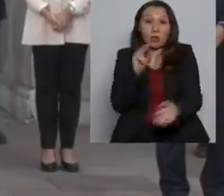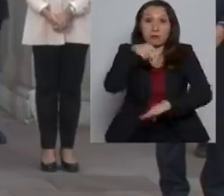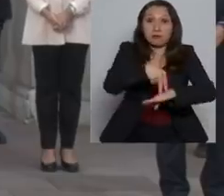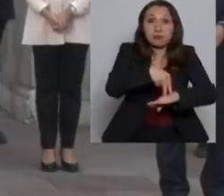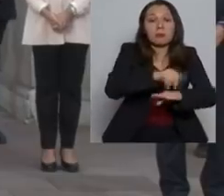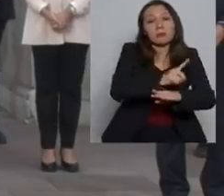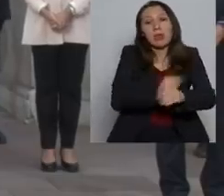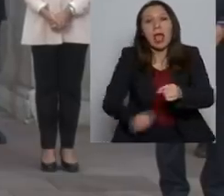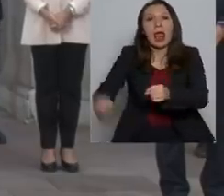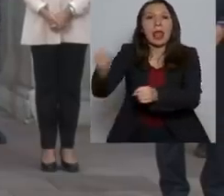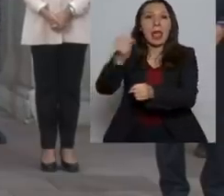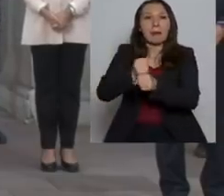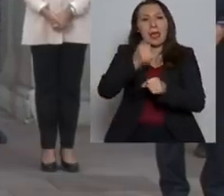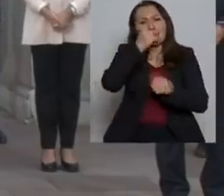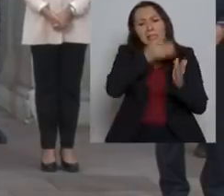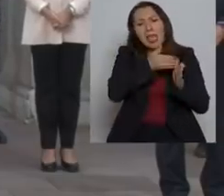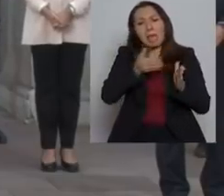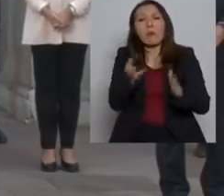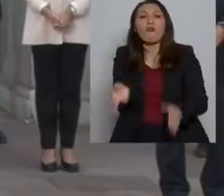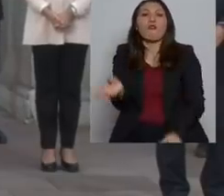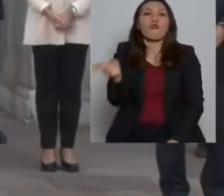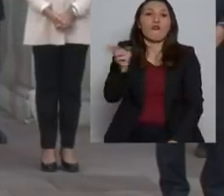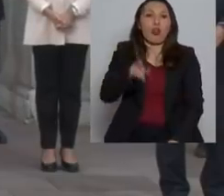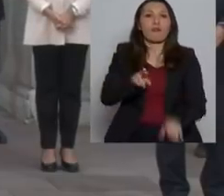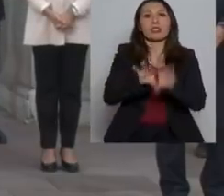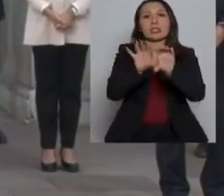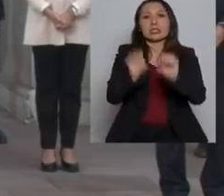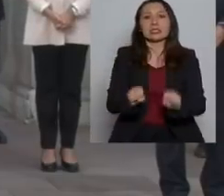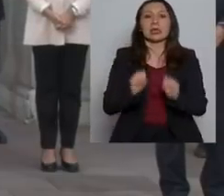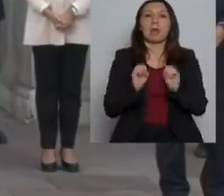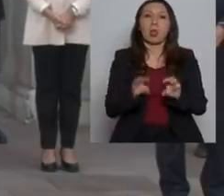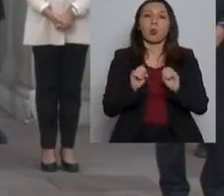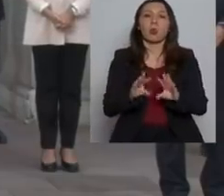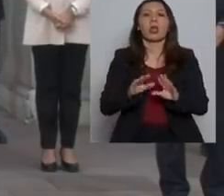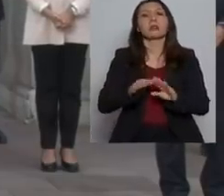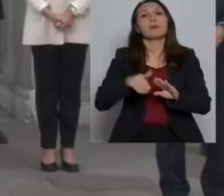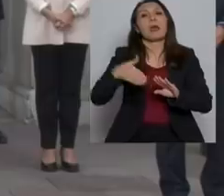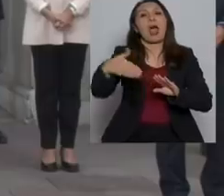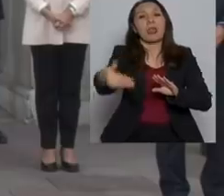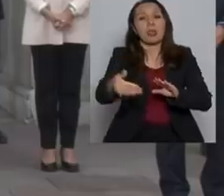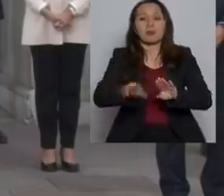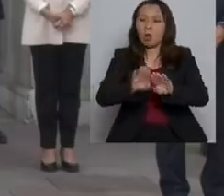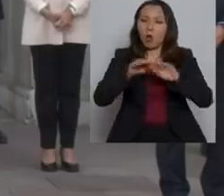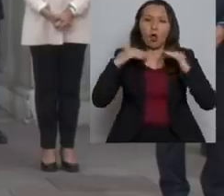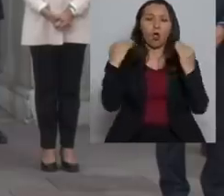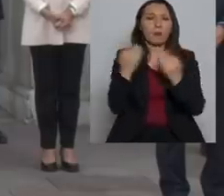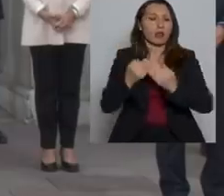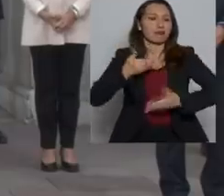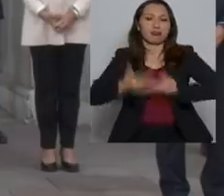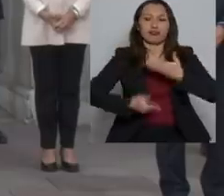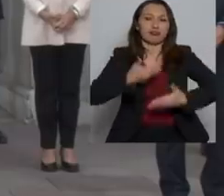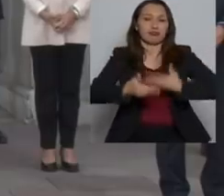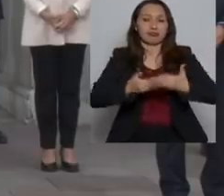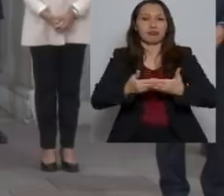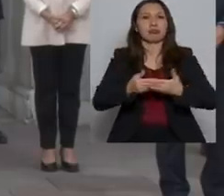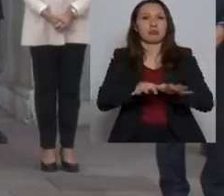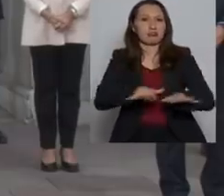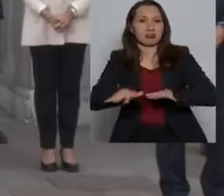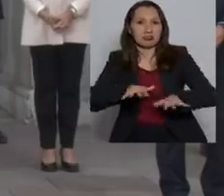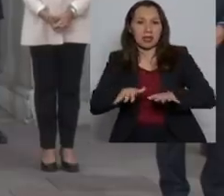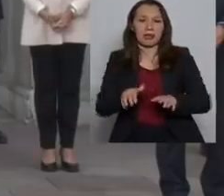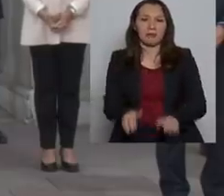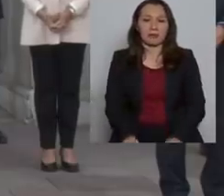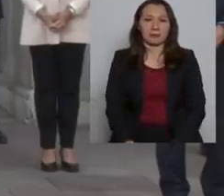reemplazarlo por un periodo en que volvamos a tener un sistema de educación en pleno y total funcionamiento y actividad.